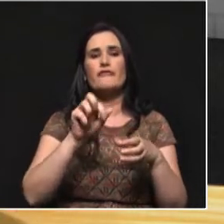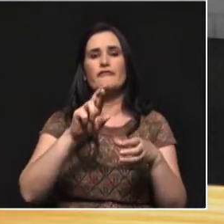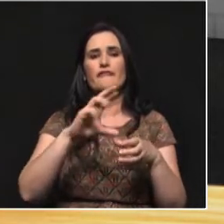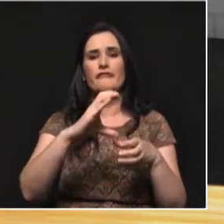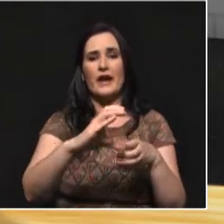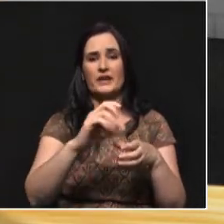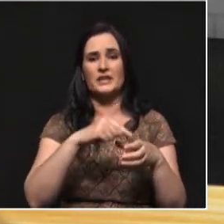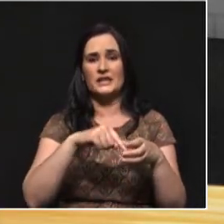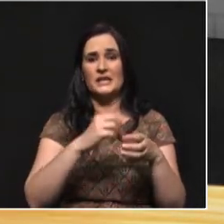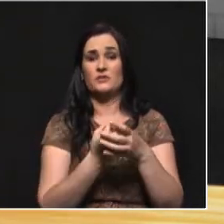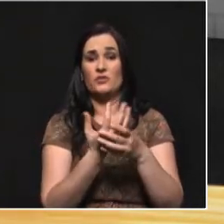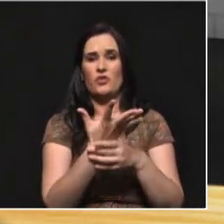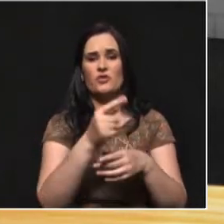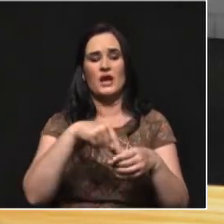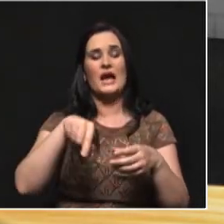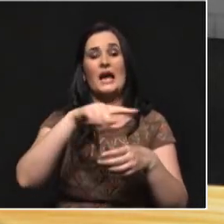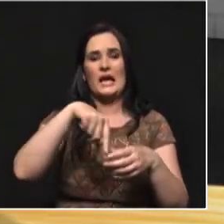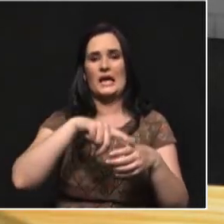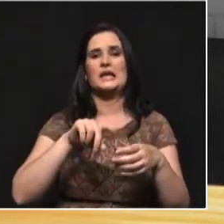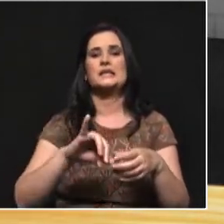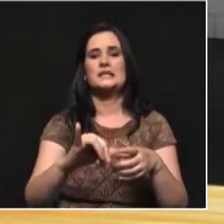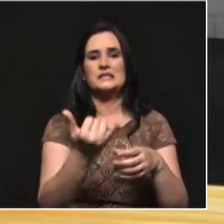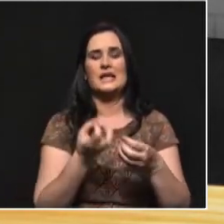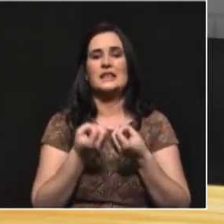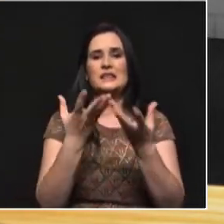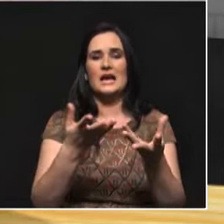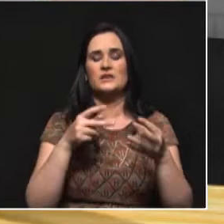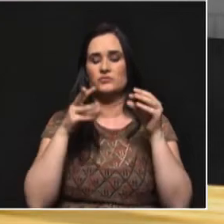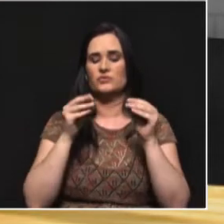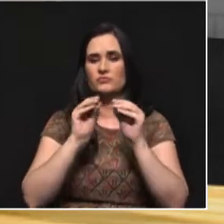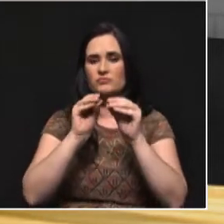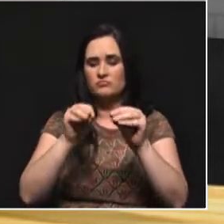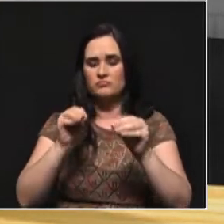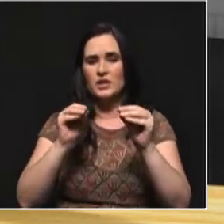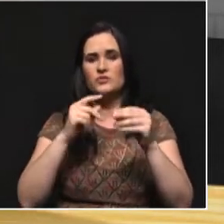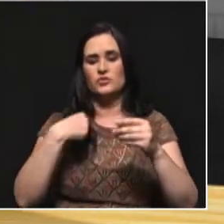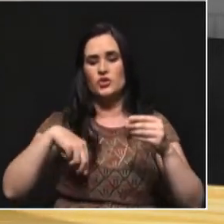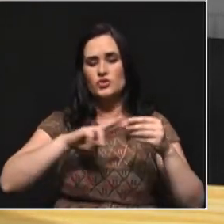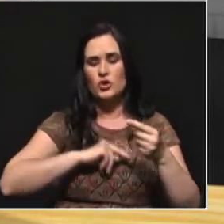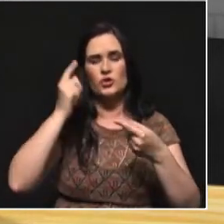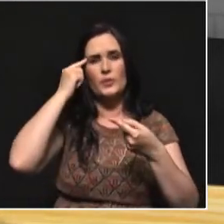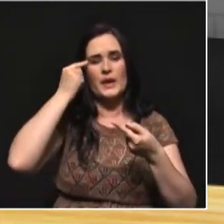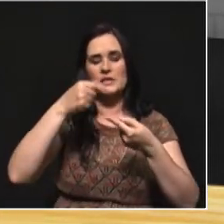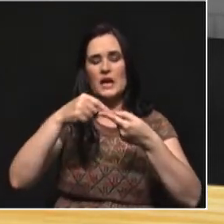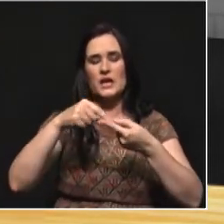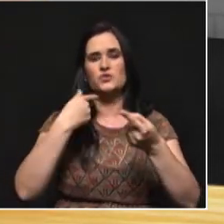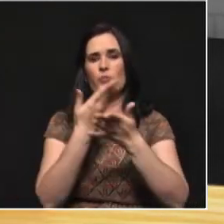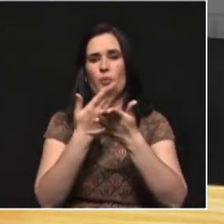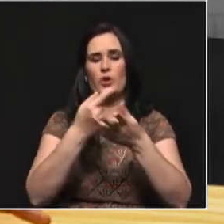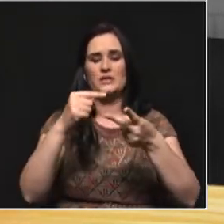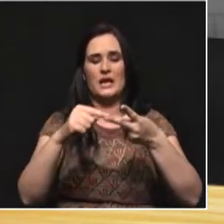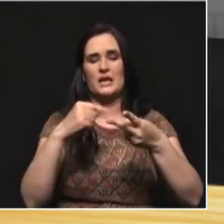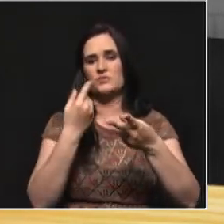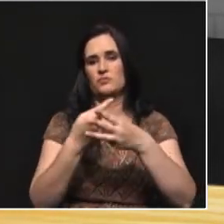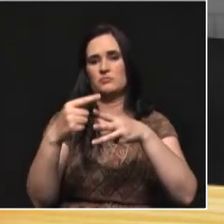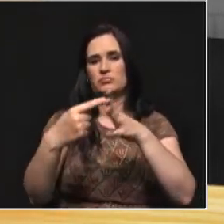FARC sí entra a formar a sus bases y entra a educar a sus bases y a decirle, esta es nuestra ideología, esto es lo que nosotros buscamos, etcétera,